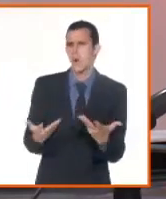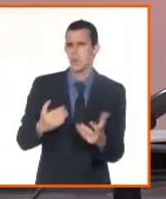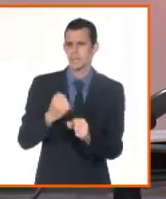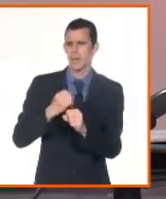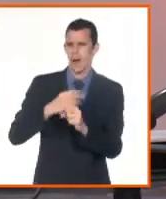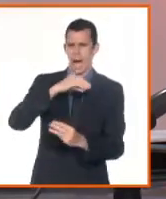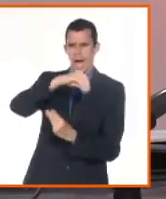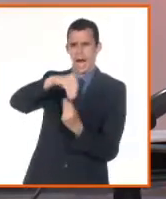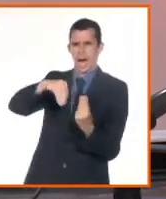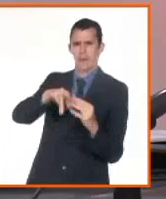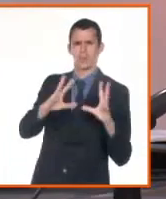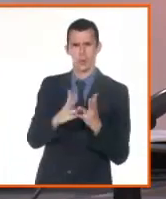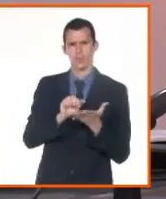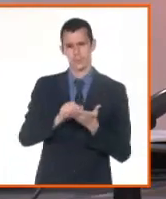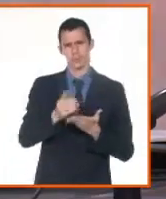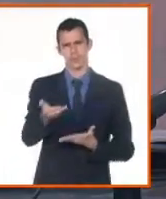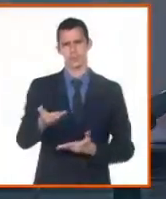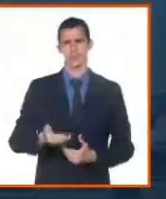transformar esos servicios.